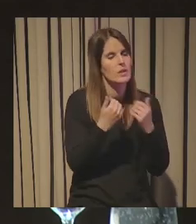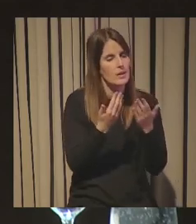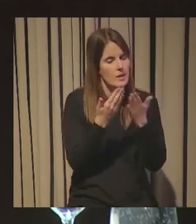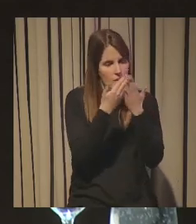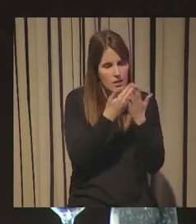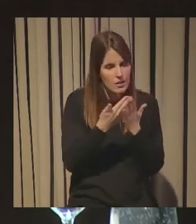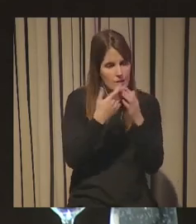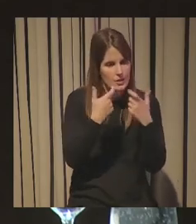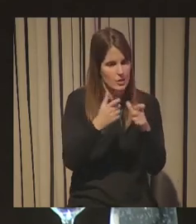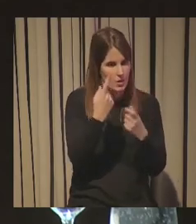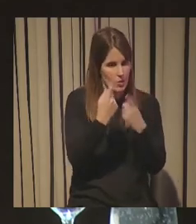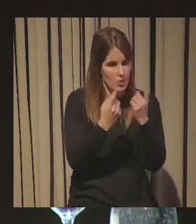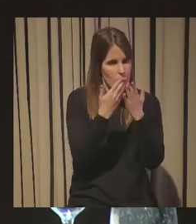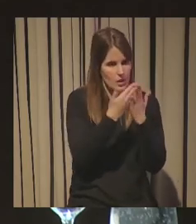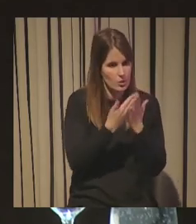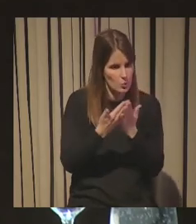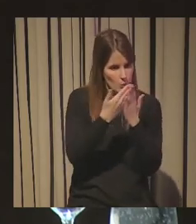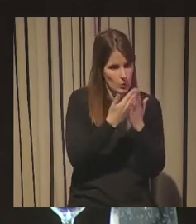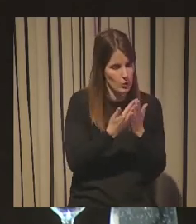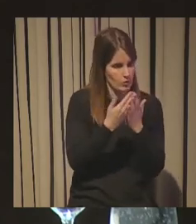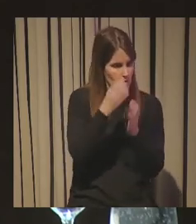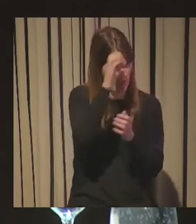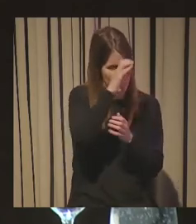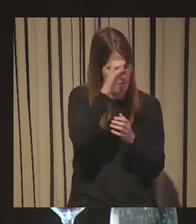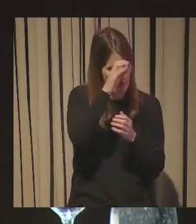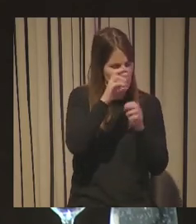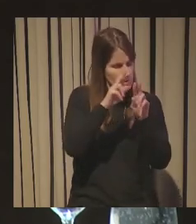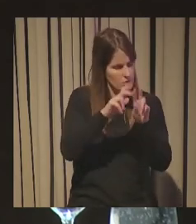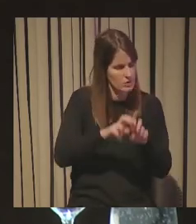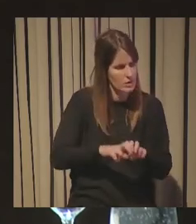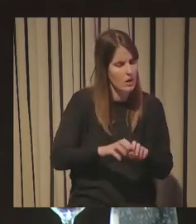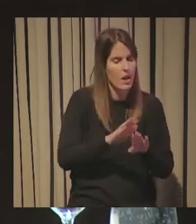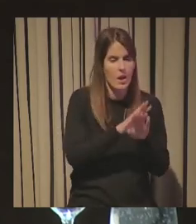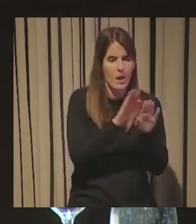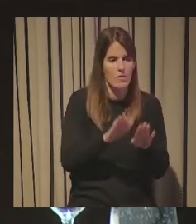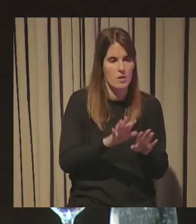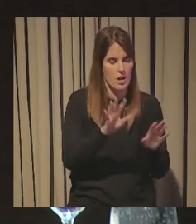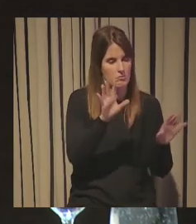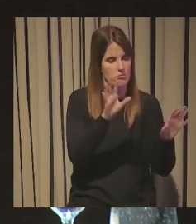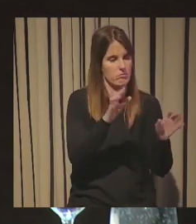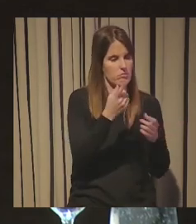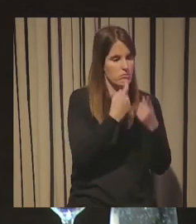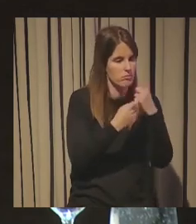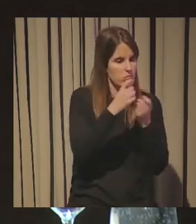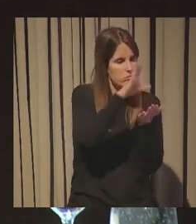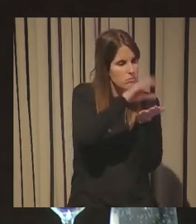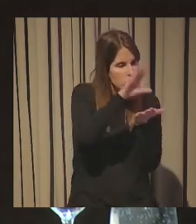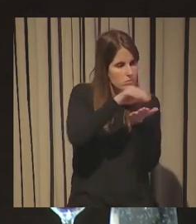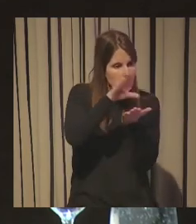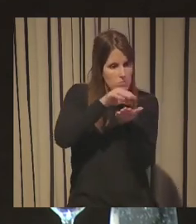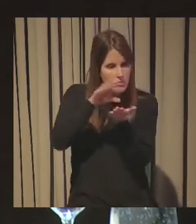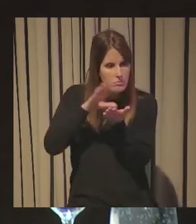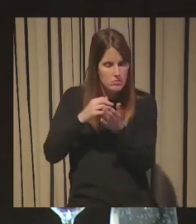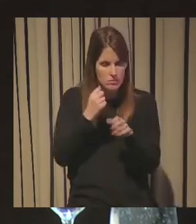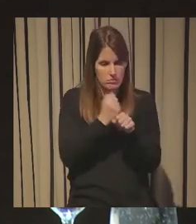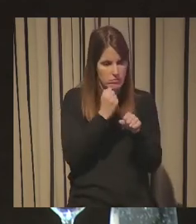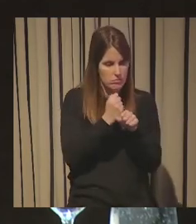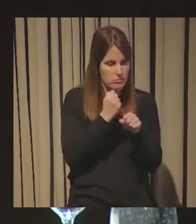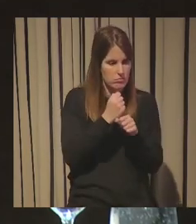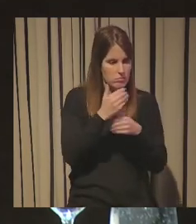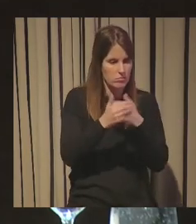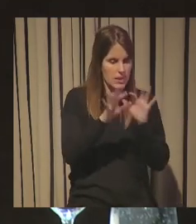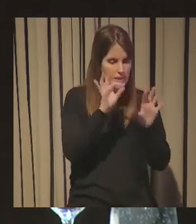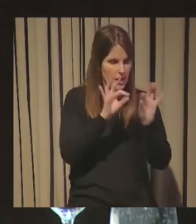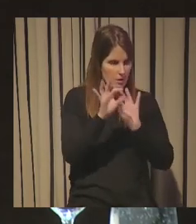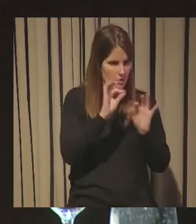sectores o propias tendencias y al final pues bueno lo que hacemos es un trabajo de procesado y de